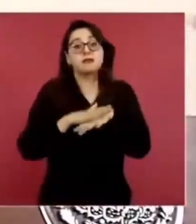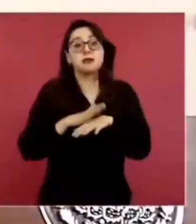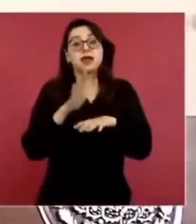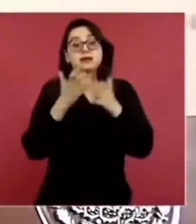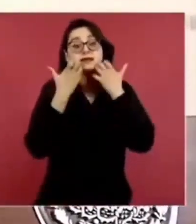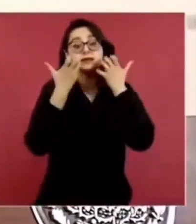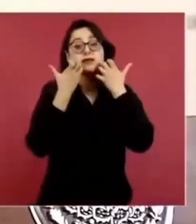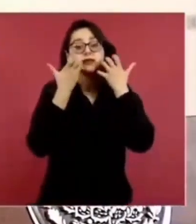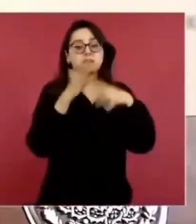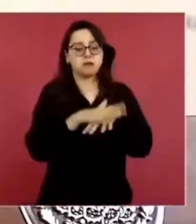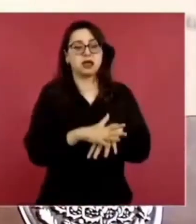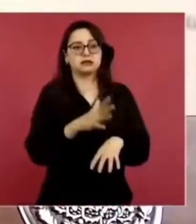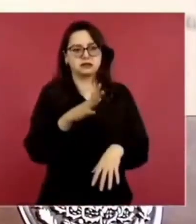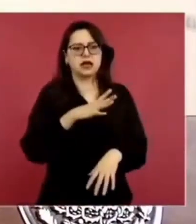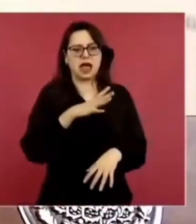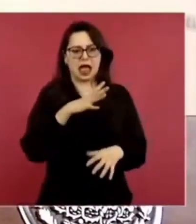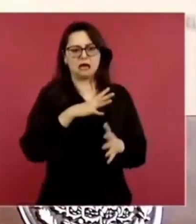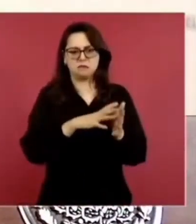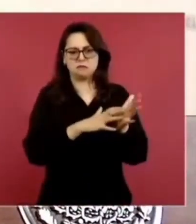millones.